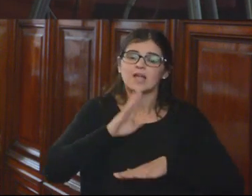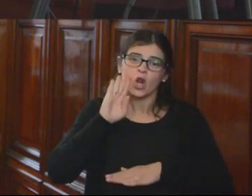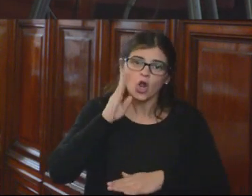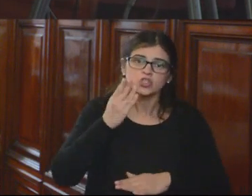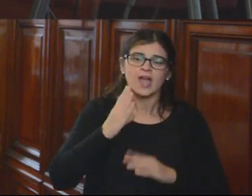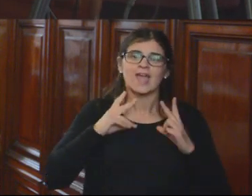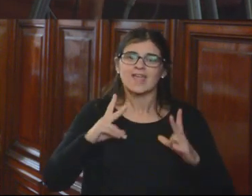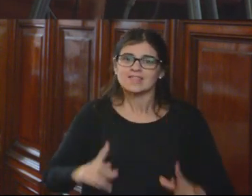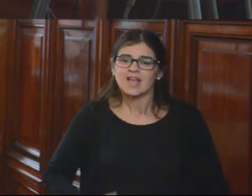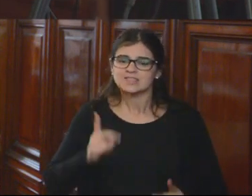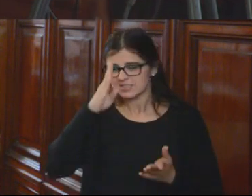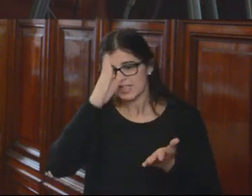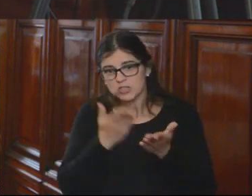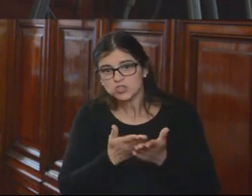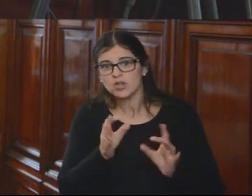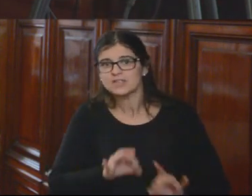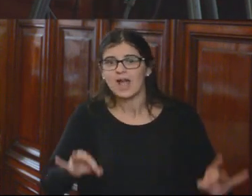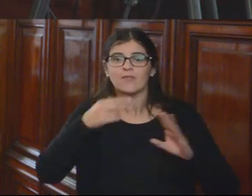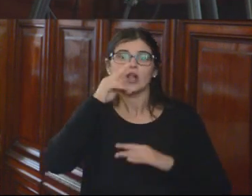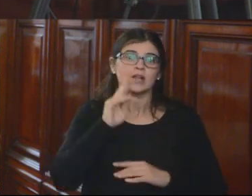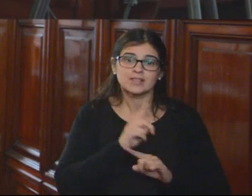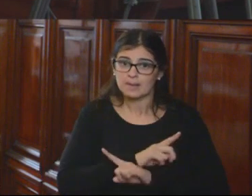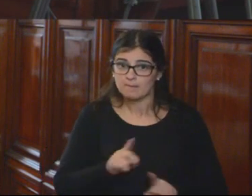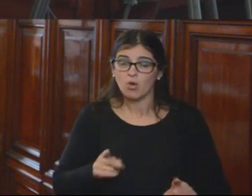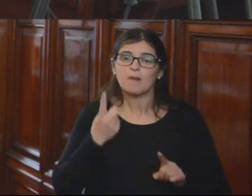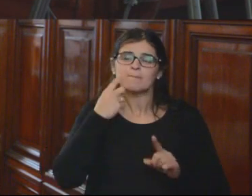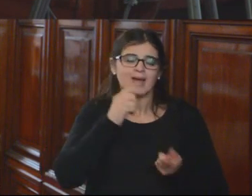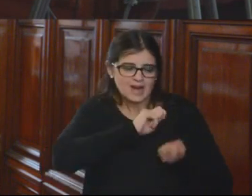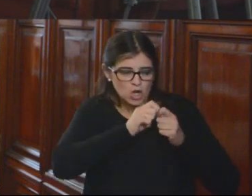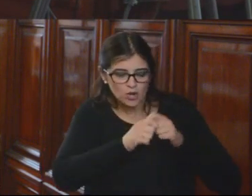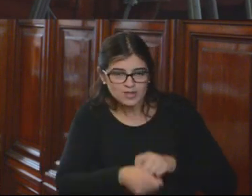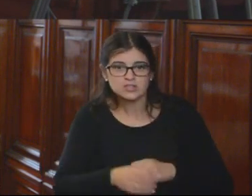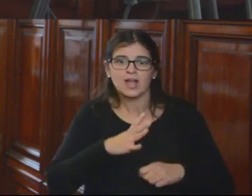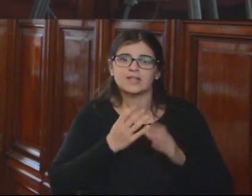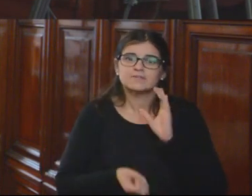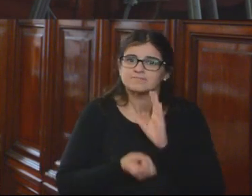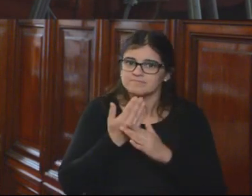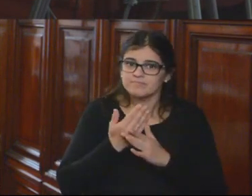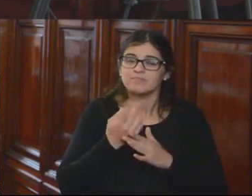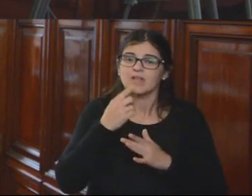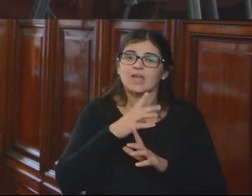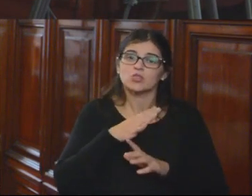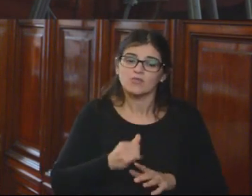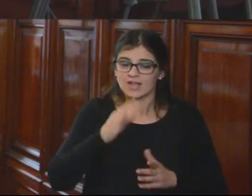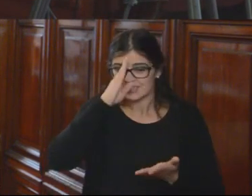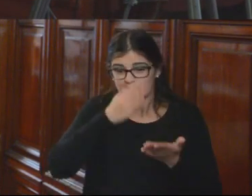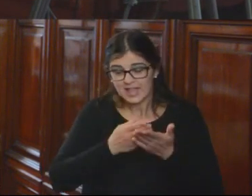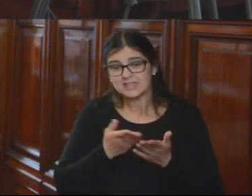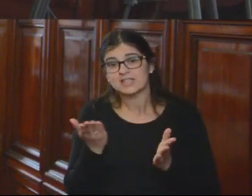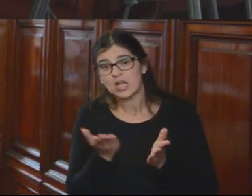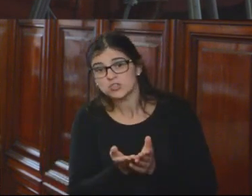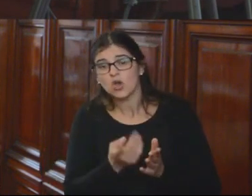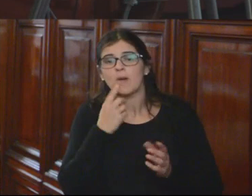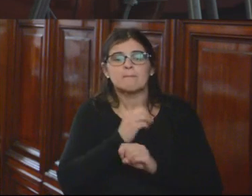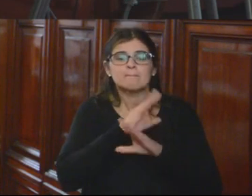ética sin sanciones penales ni disciplinarias para determinar una renovación de los operadores cuestionados y que tuvieran sentencias, sanciones y denuncias y un